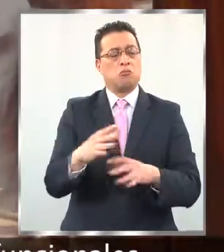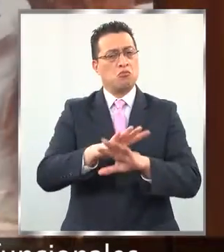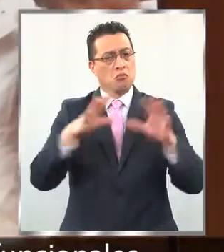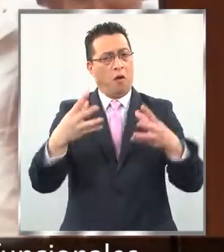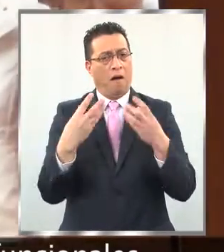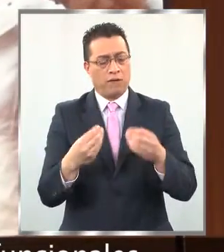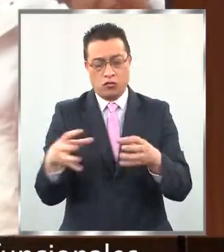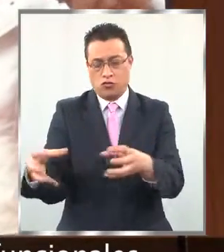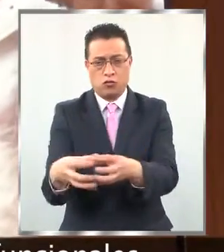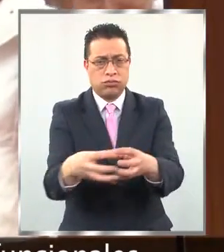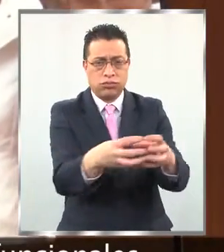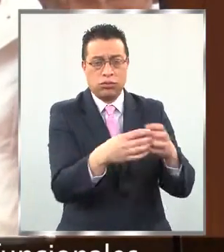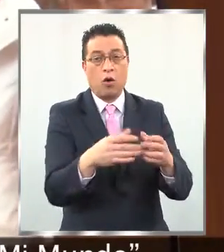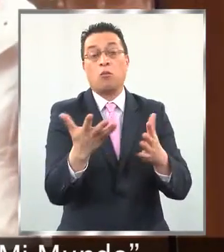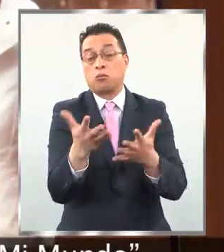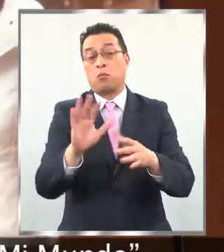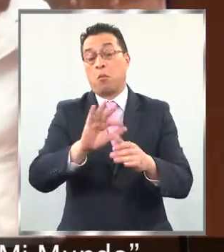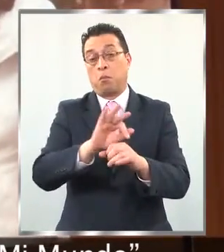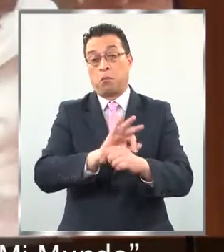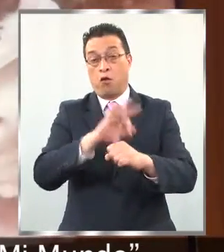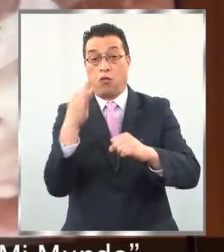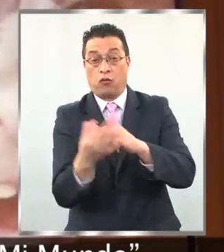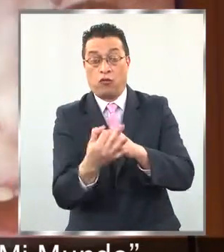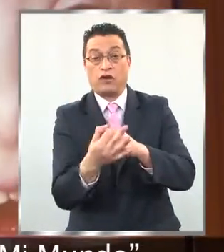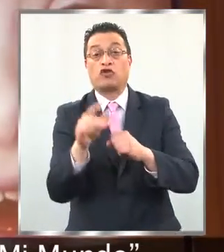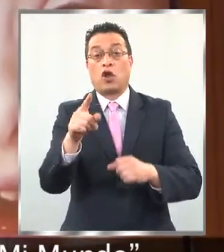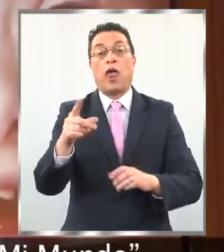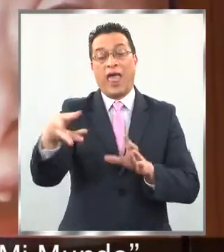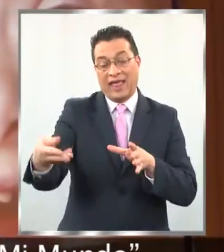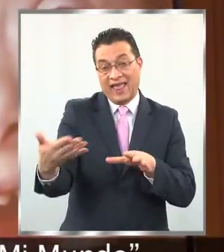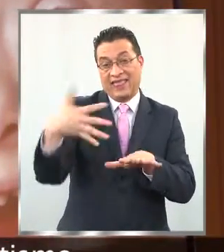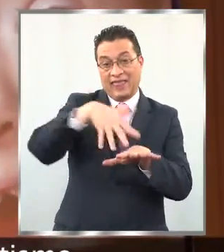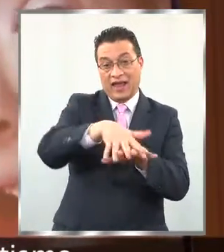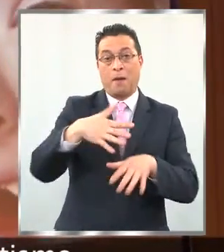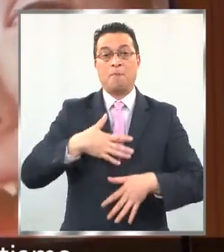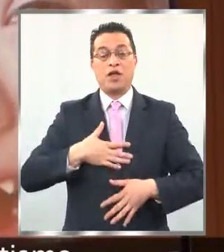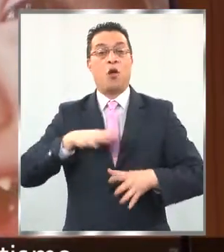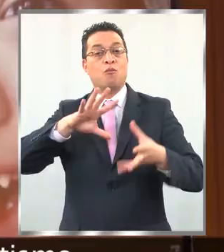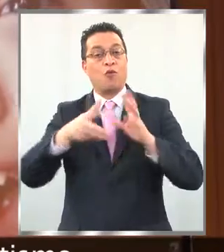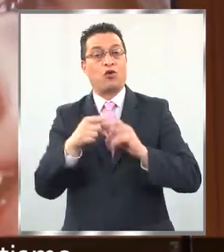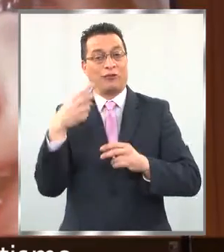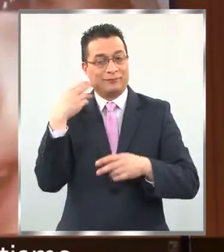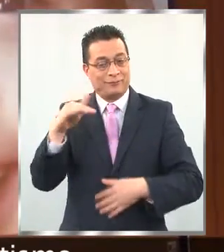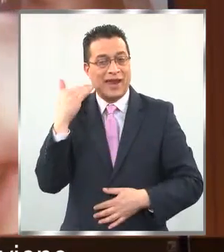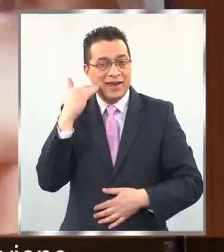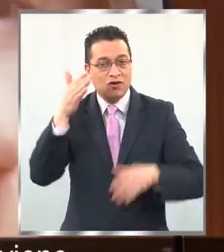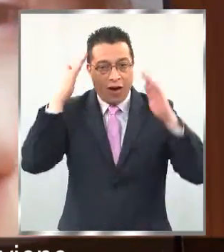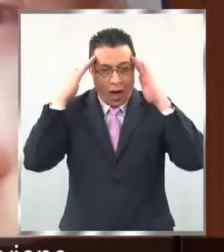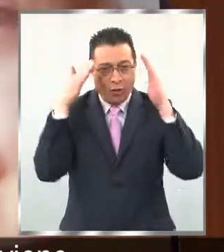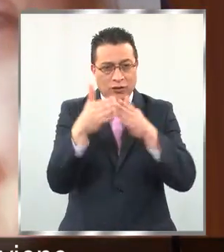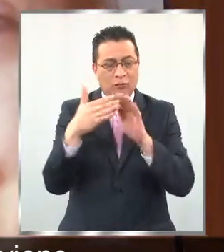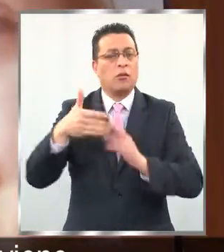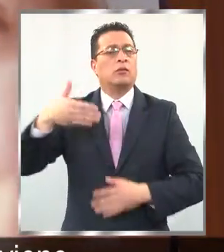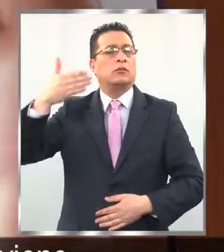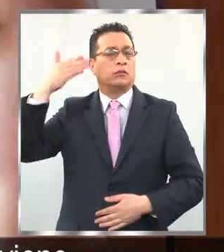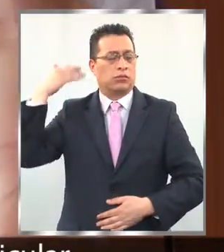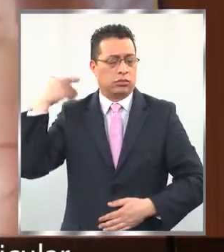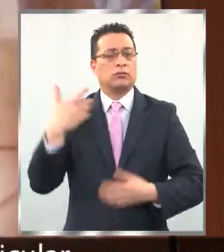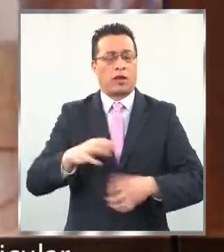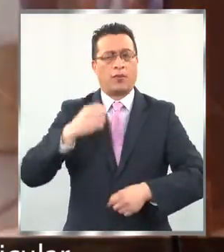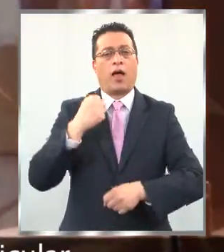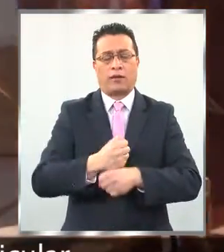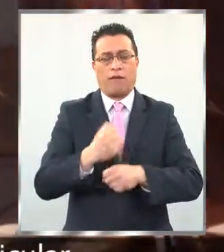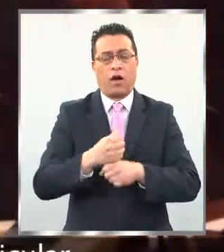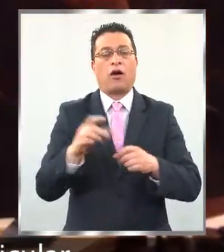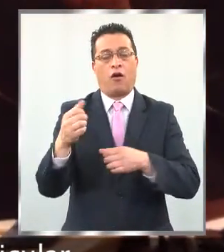manera por las organizaciones funcionales como la Fundación Intégrate a mi Mundo, que atiende a niños con autismo, que hace bastante tiempo viene